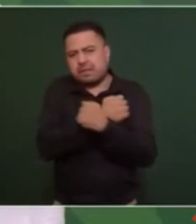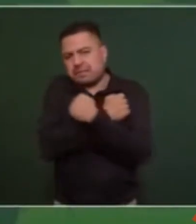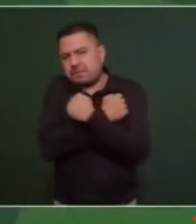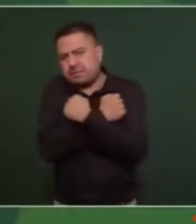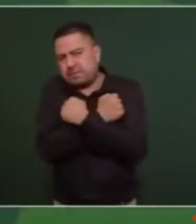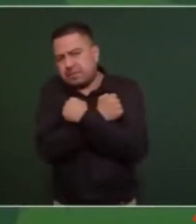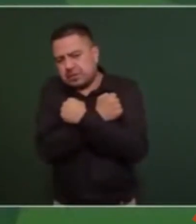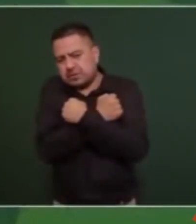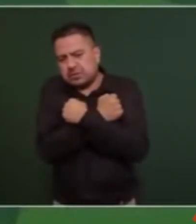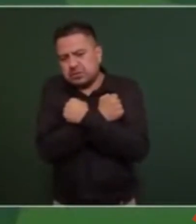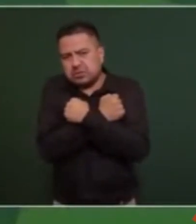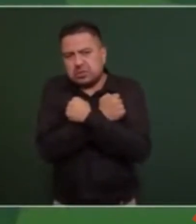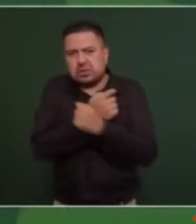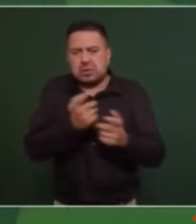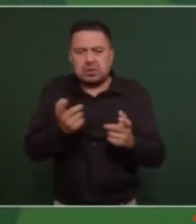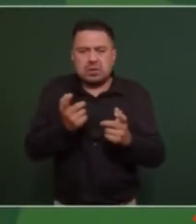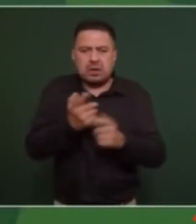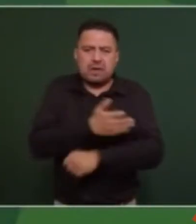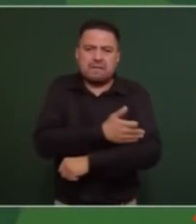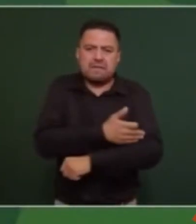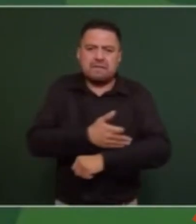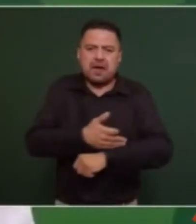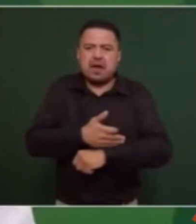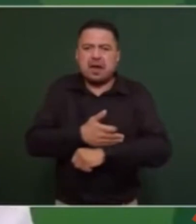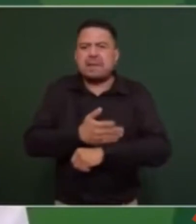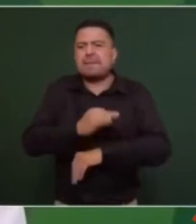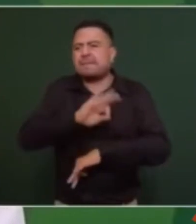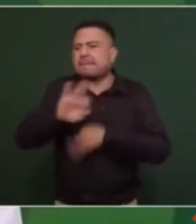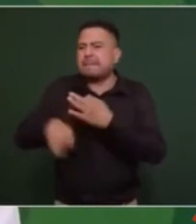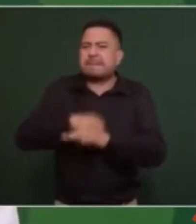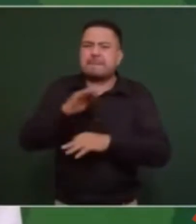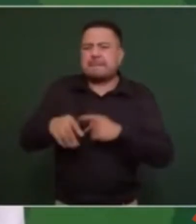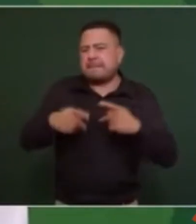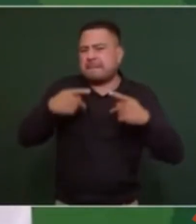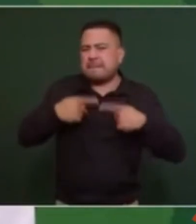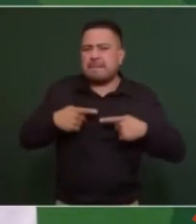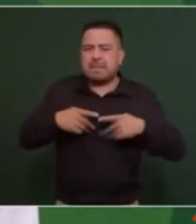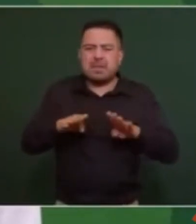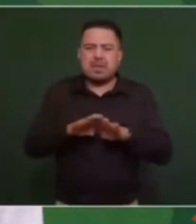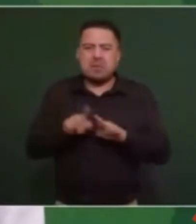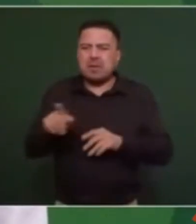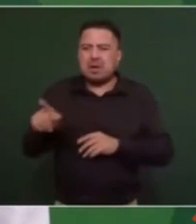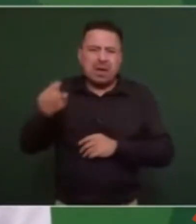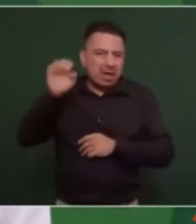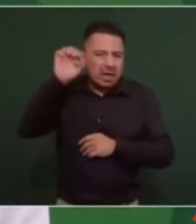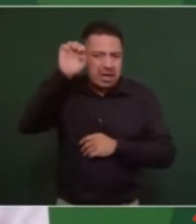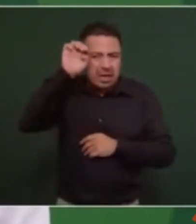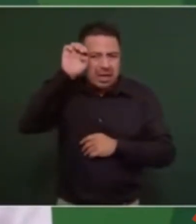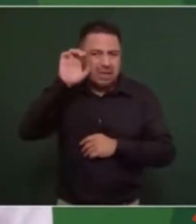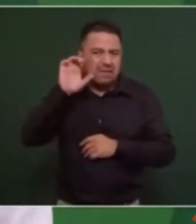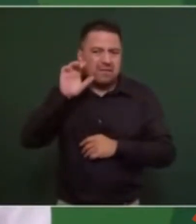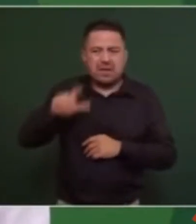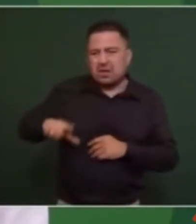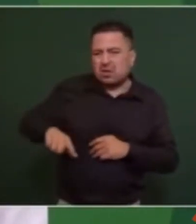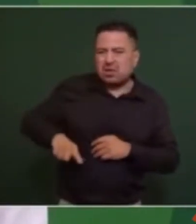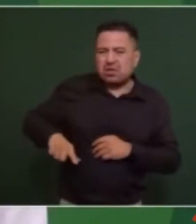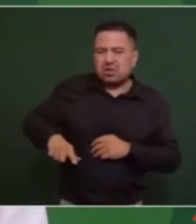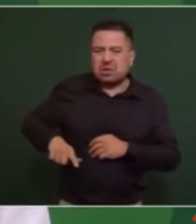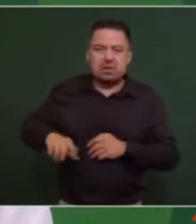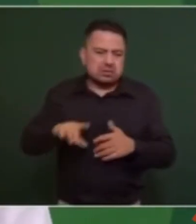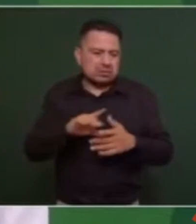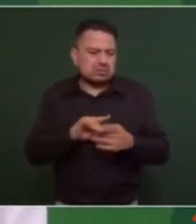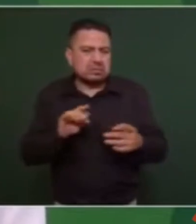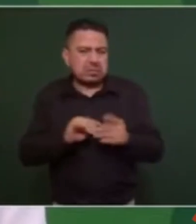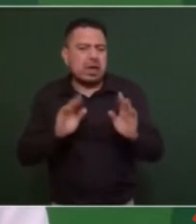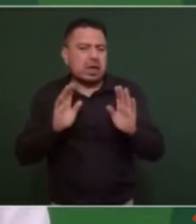a pues los familiares que como aquí Evelyn lo ha sostenido se les ha